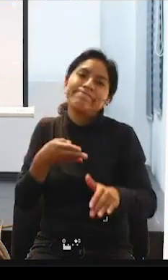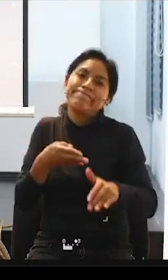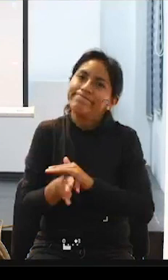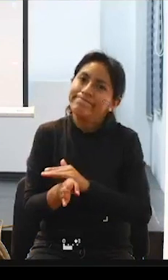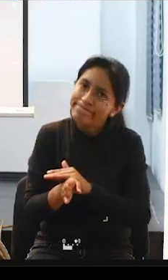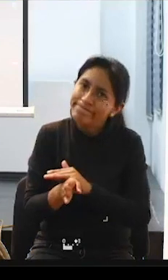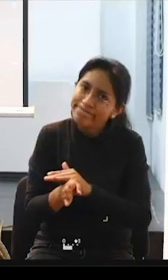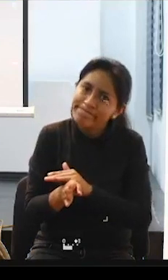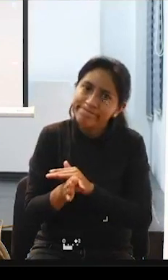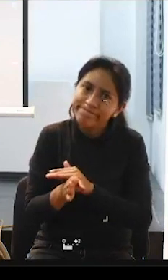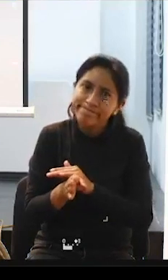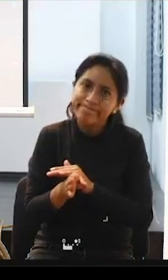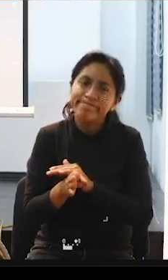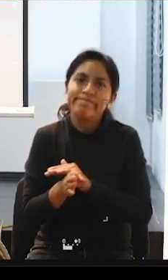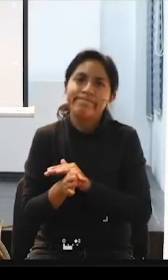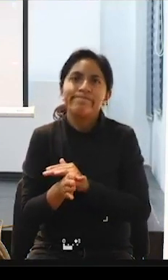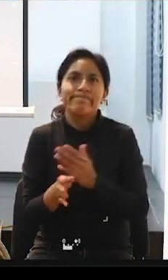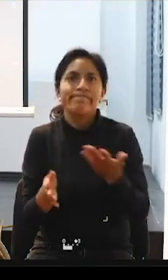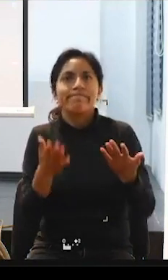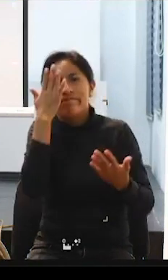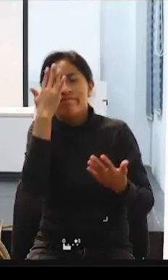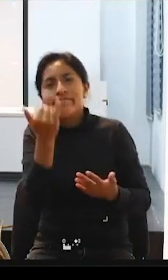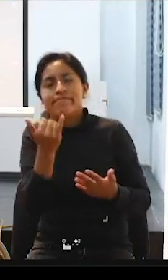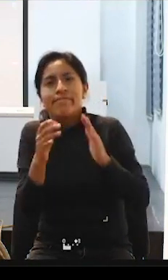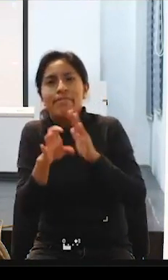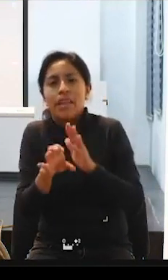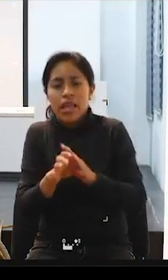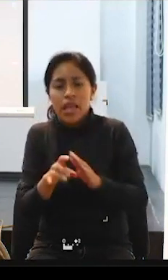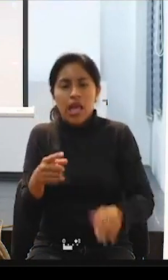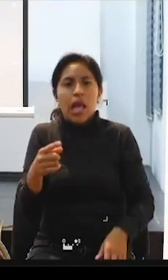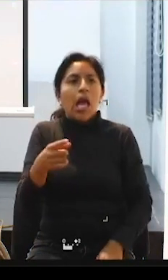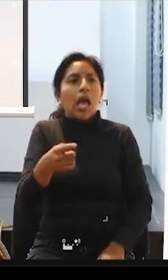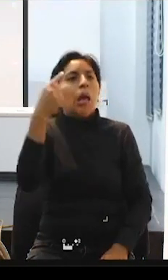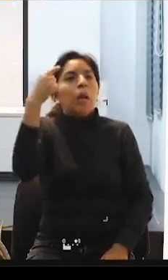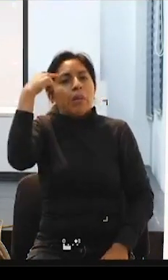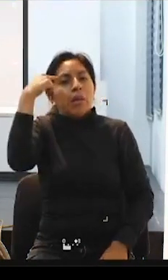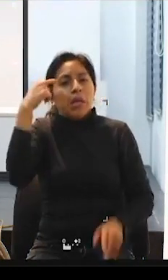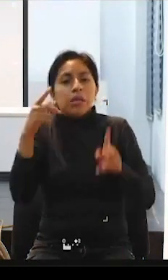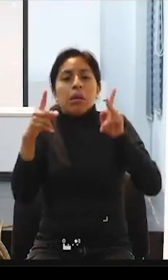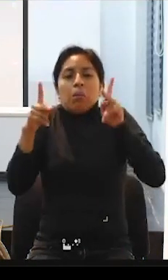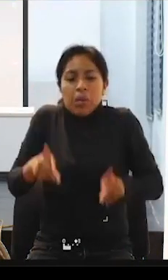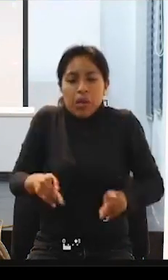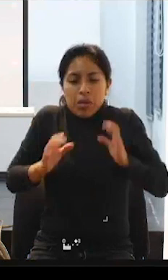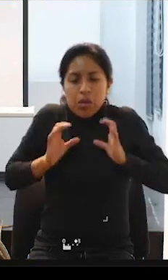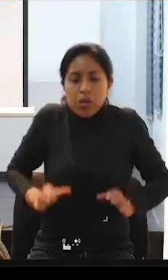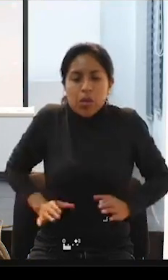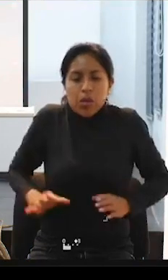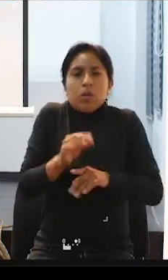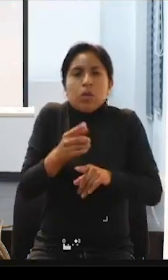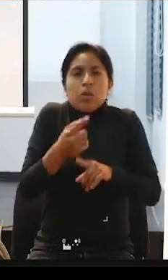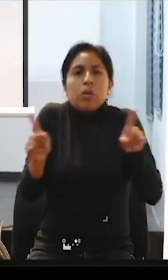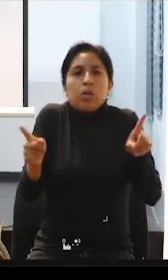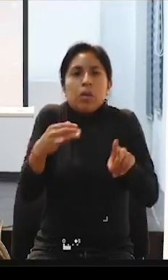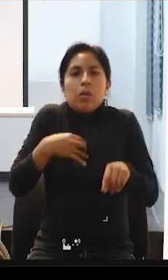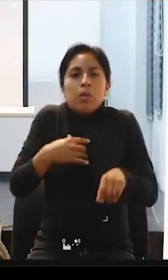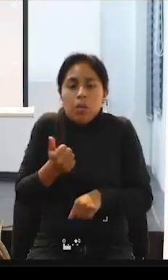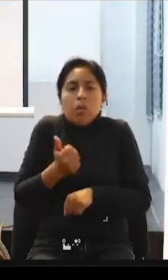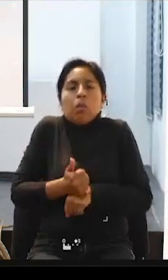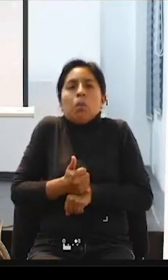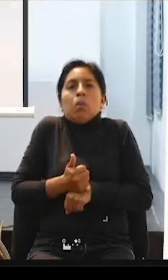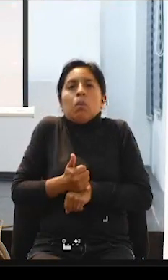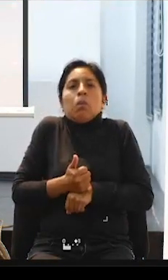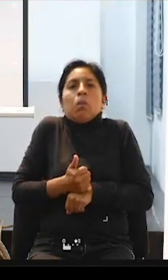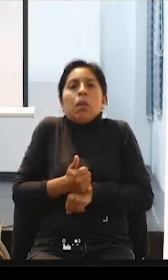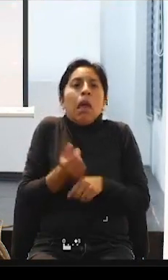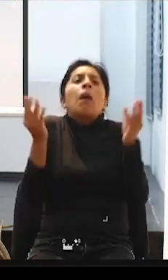es horrible que piensen que las personas con diversidad funcional somos un 10%, no,